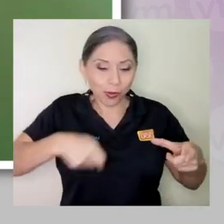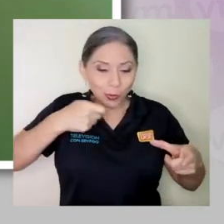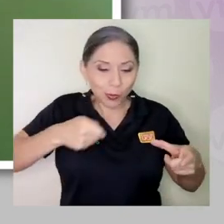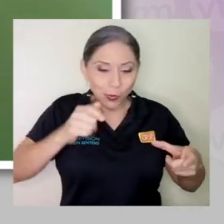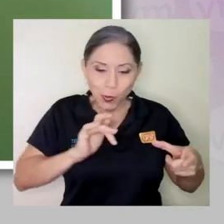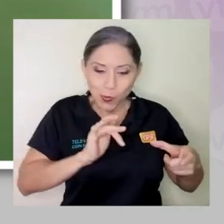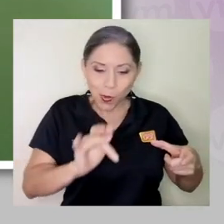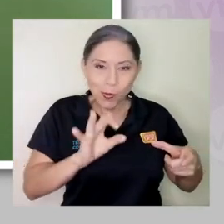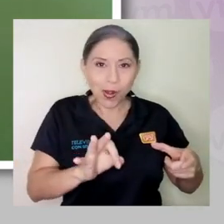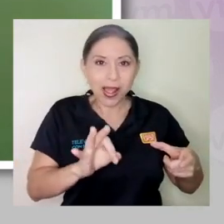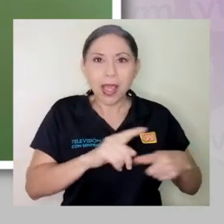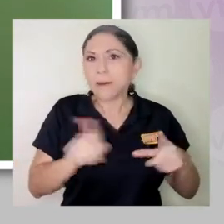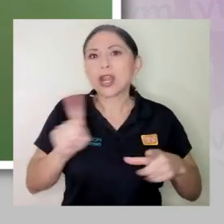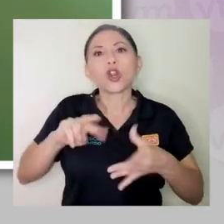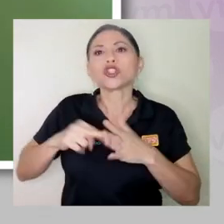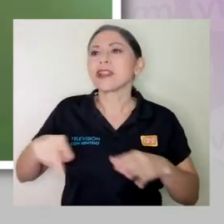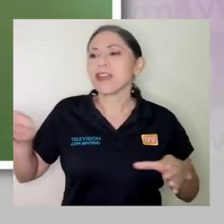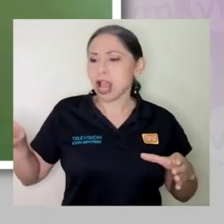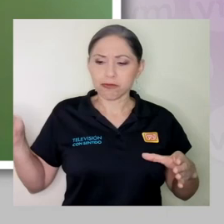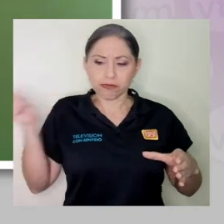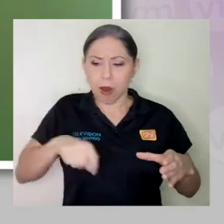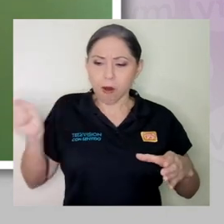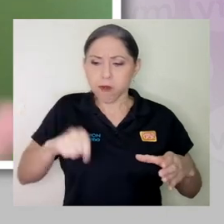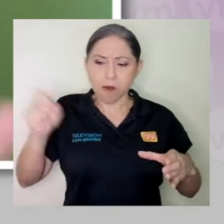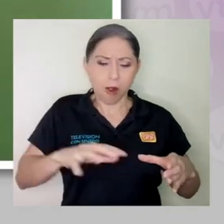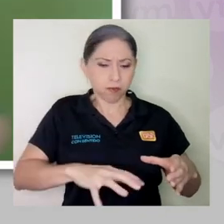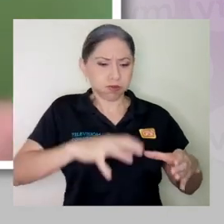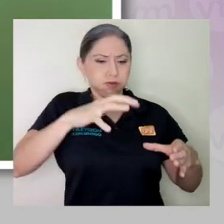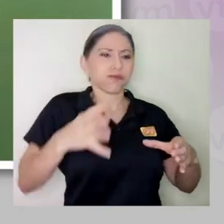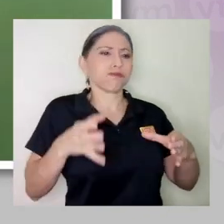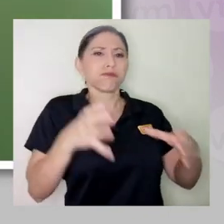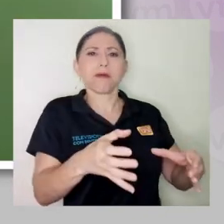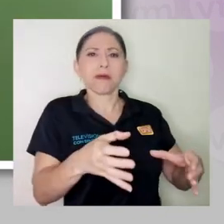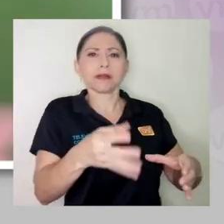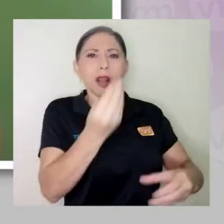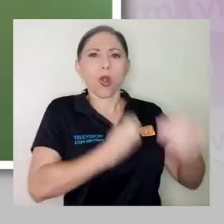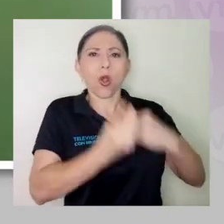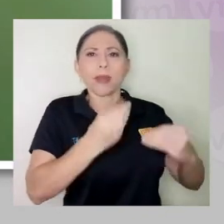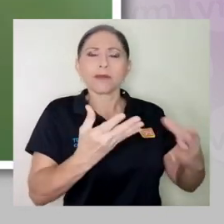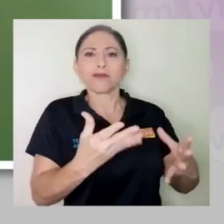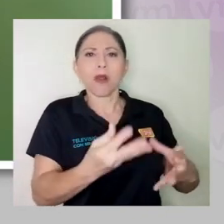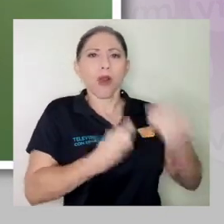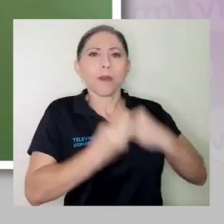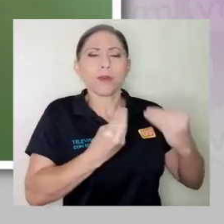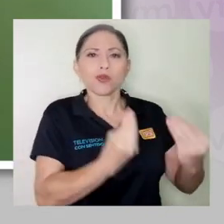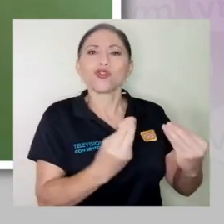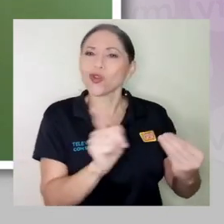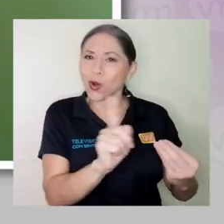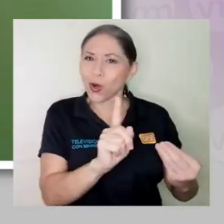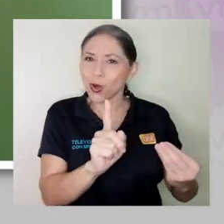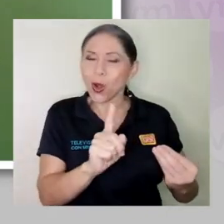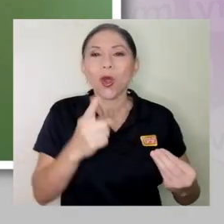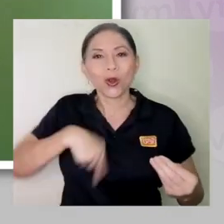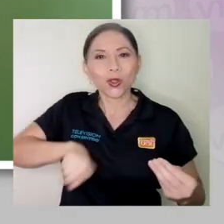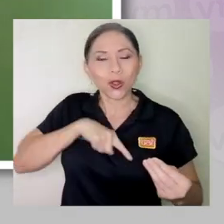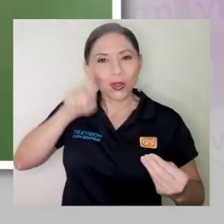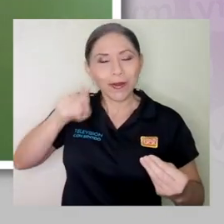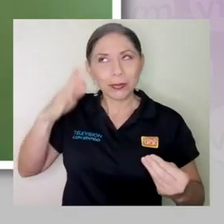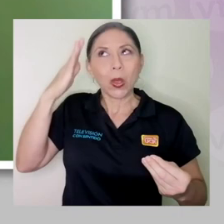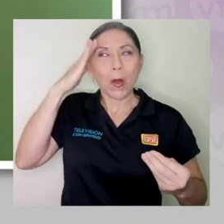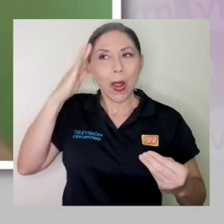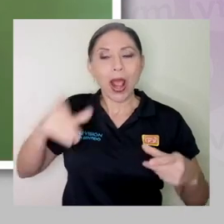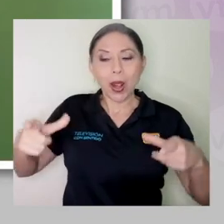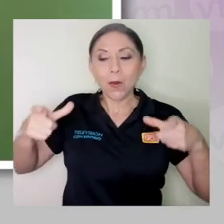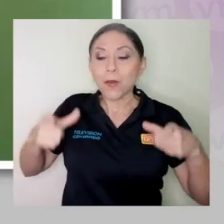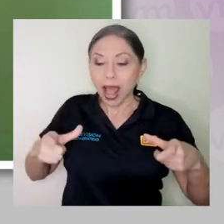pero no entrando en el juego de que le servir mucho, se lo comen, se come mucho, ¿no? Sino que seamos más conscientes de